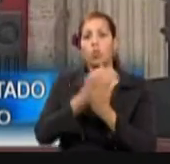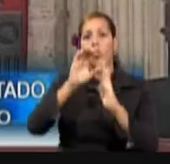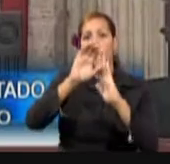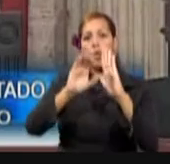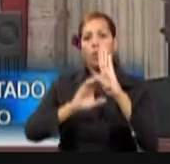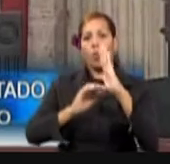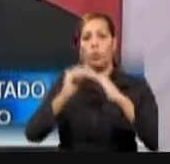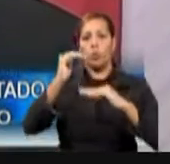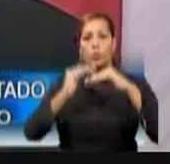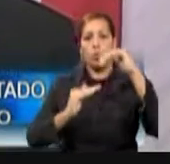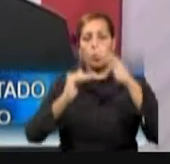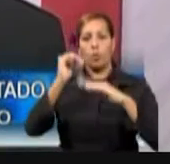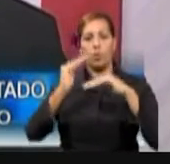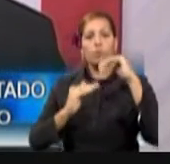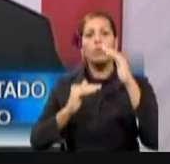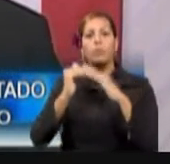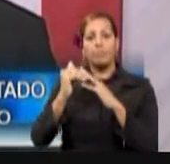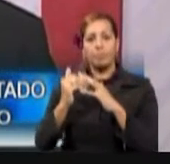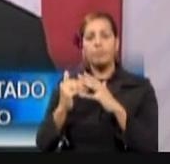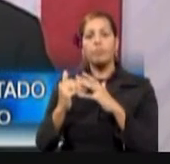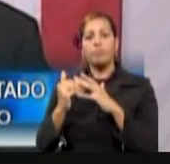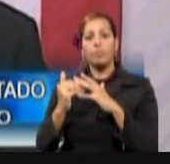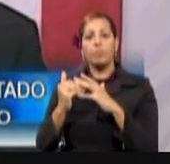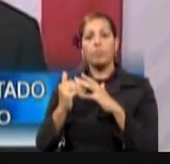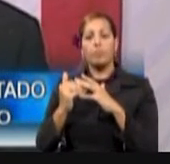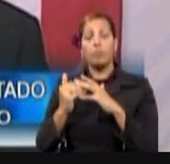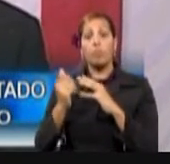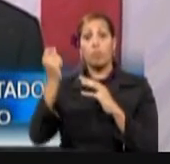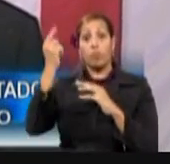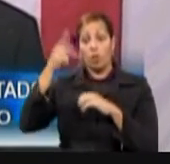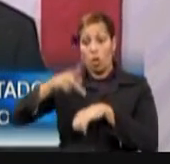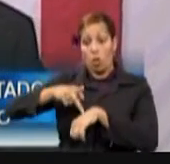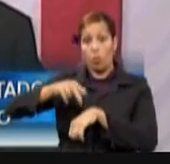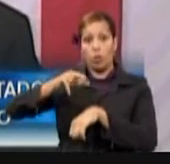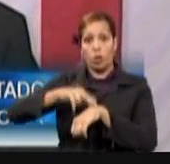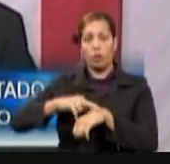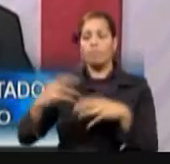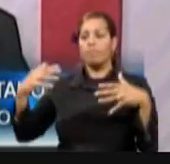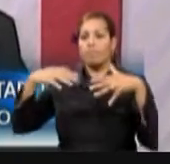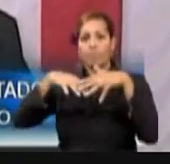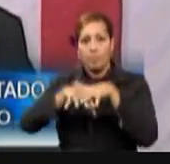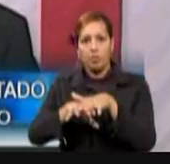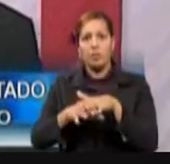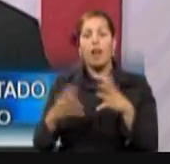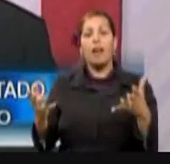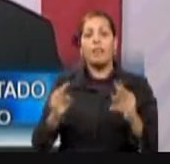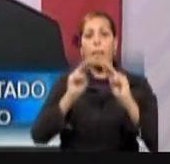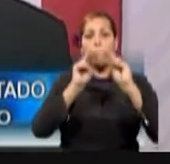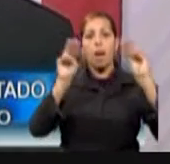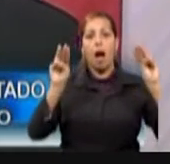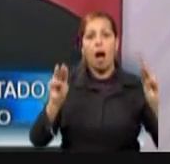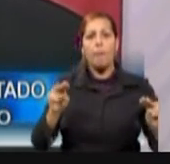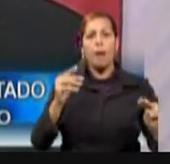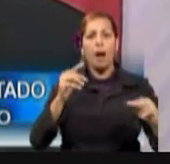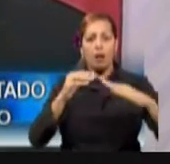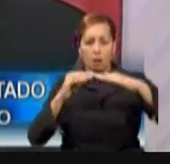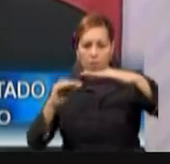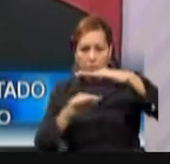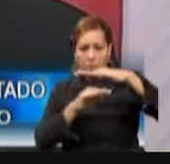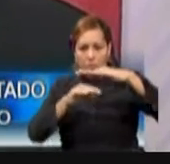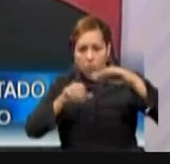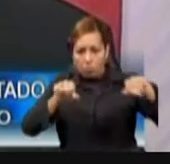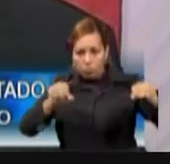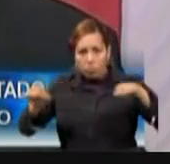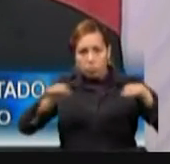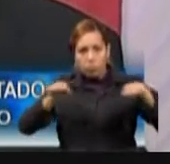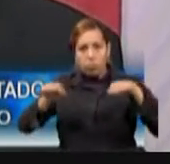de construcción del Concilio Internacional de Códigos para que el que tengamos en Puerto Rico incorpore nuestro mapa sísmico y sus debidas consideraciones de